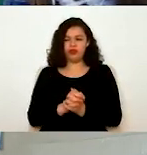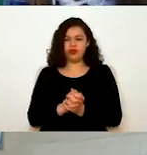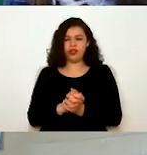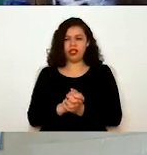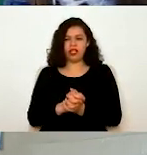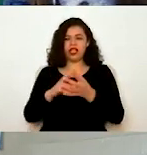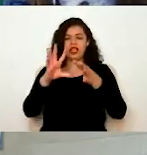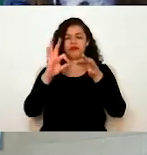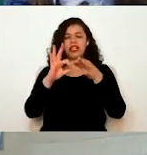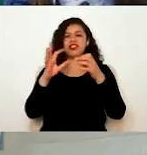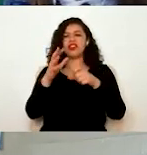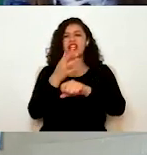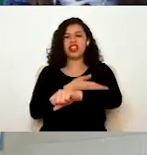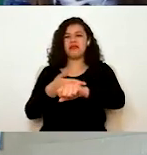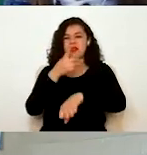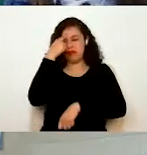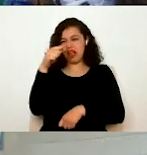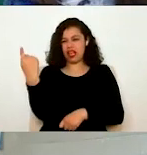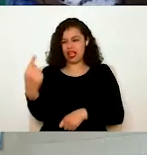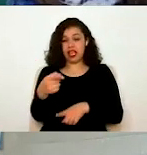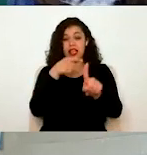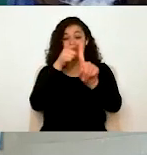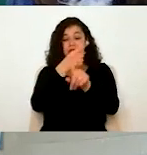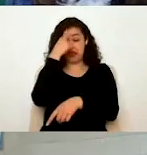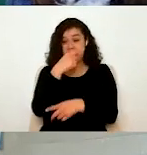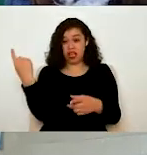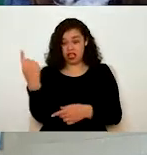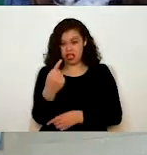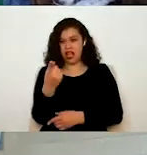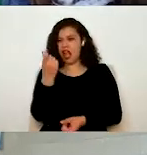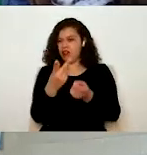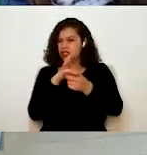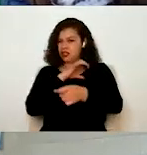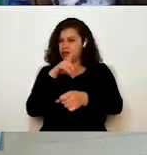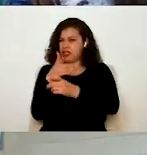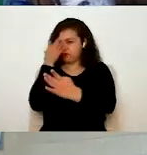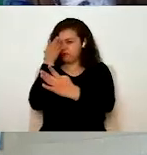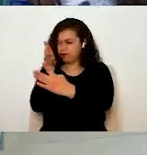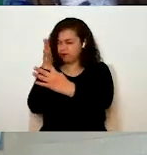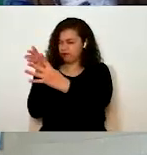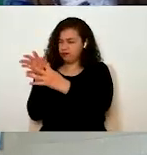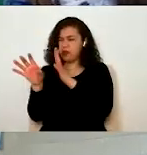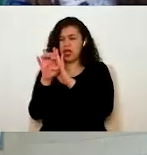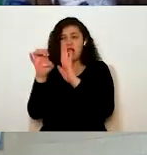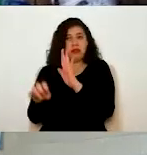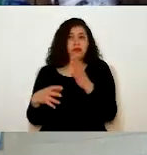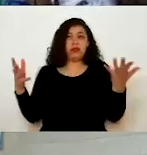este trámite, a quién va dirigido a este trámite. Hay algunos que son muy específicas, sobre todo, por ejemplo, no sé,